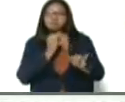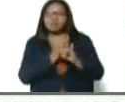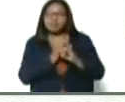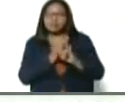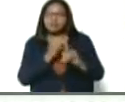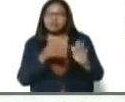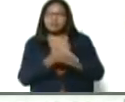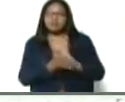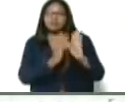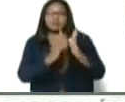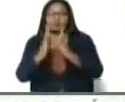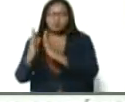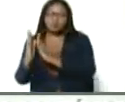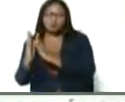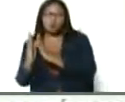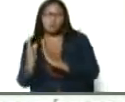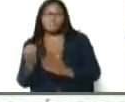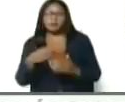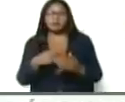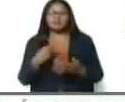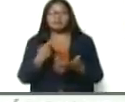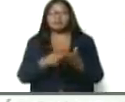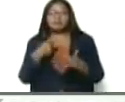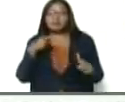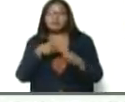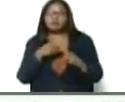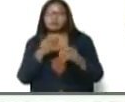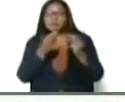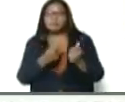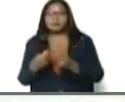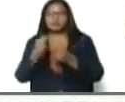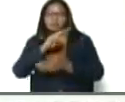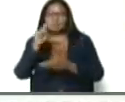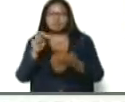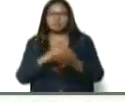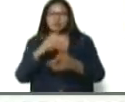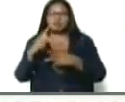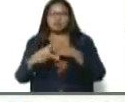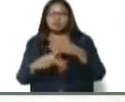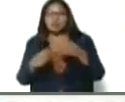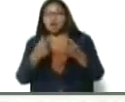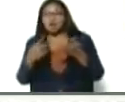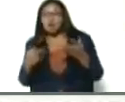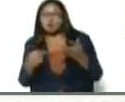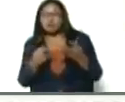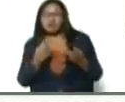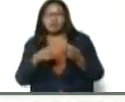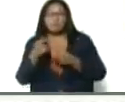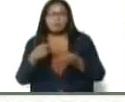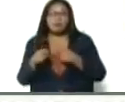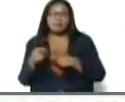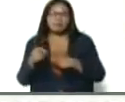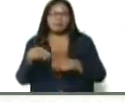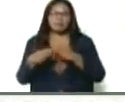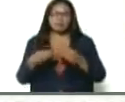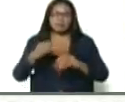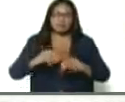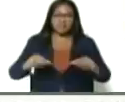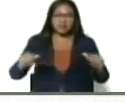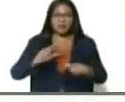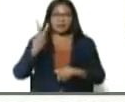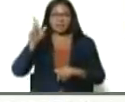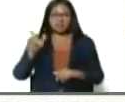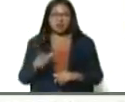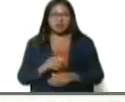de distribución, abastecimiento y fijación de precio nacional, del producto nacional, hecho en tierra venezolana,